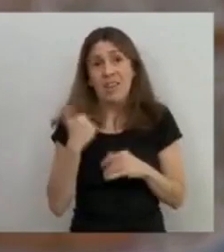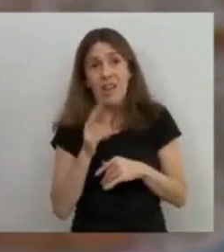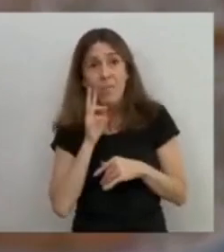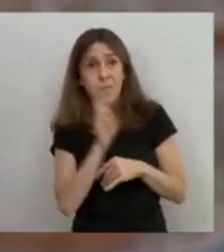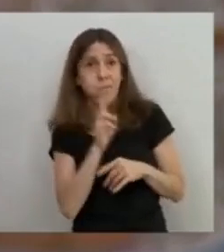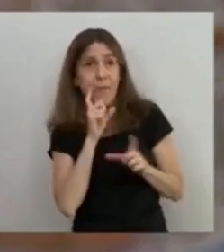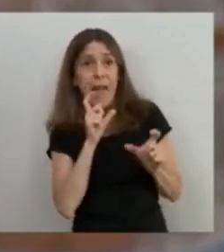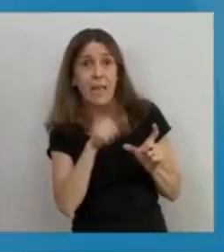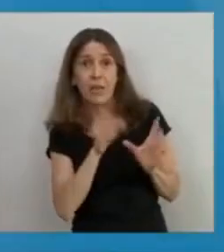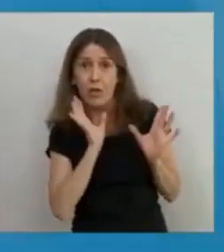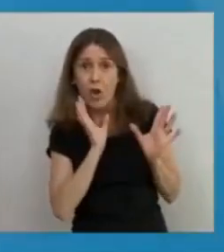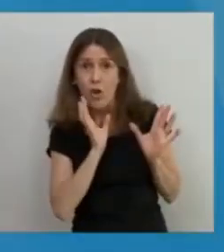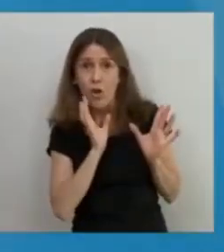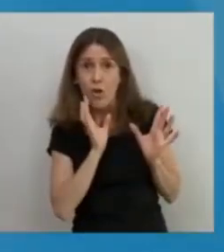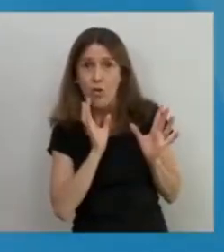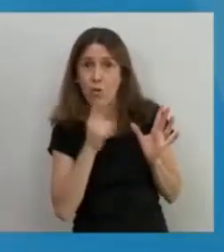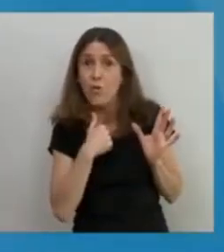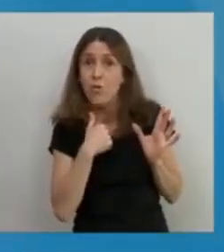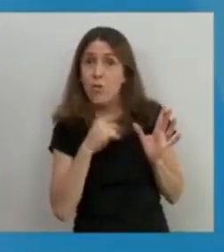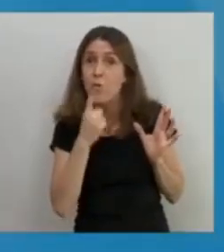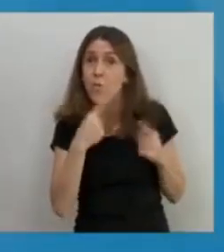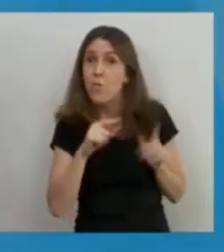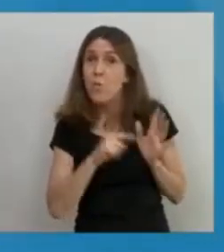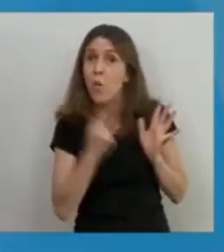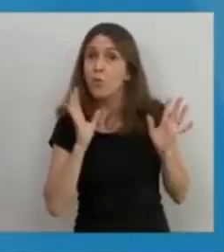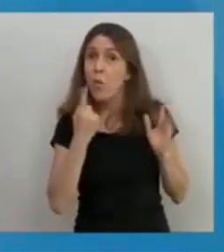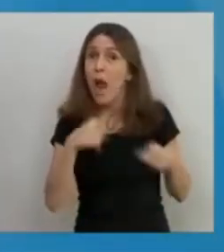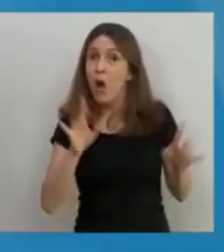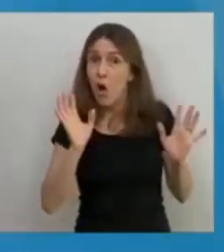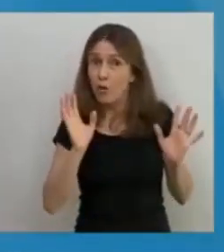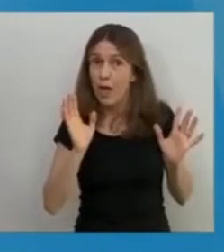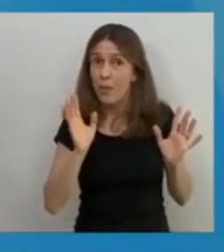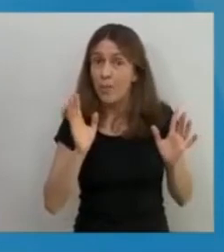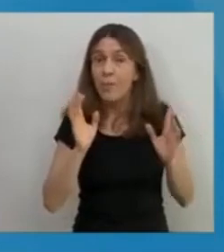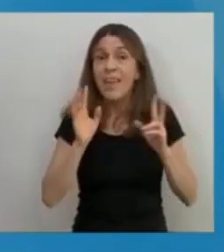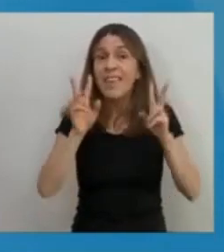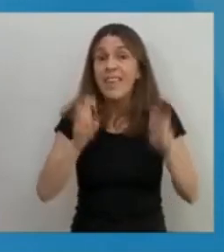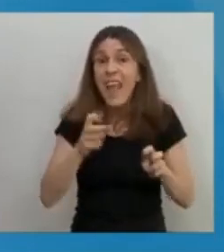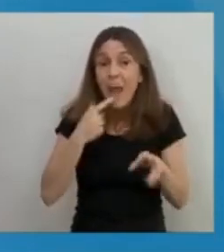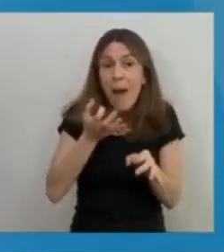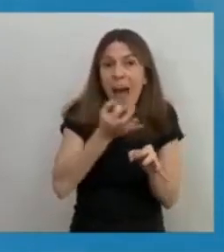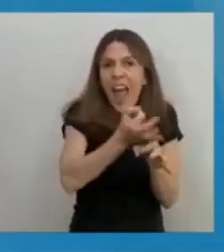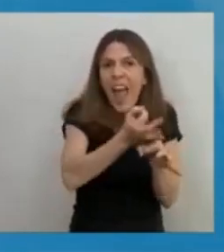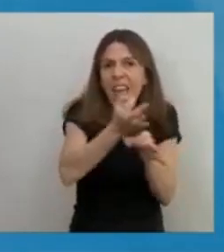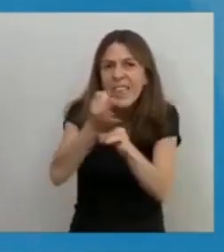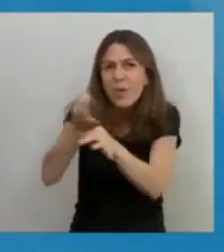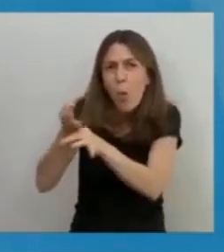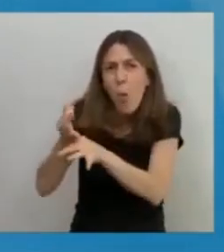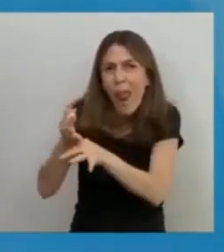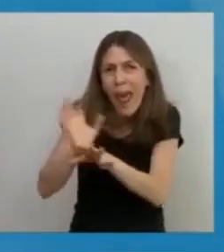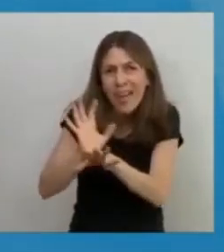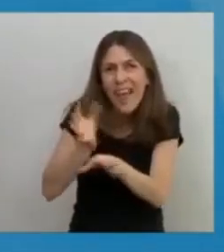un dato interesante. A la hora de educar a nuestra gente